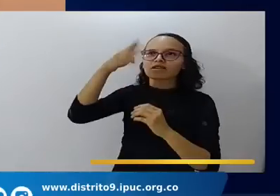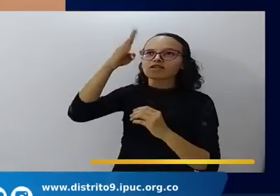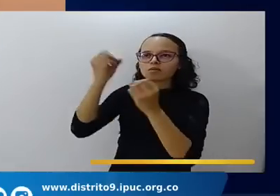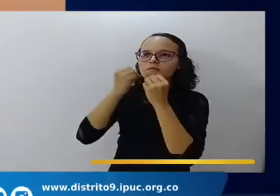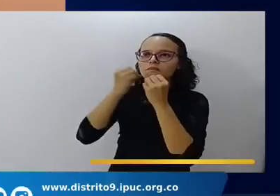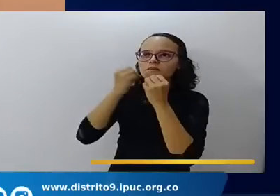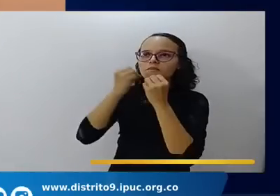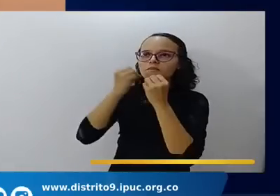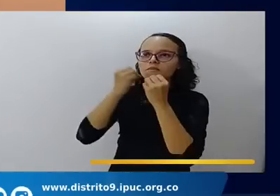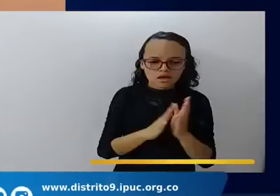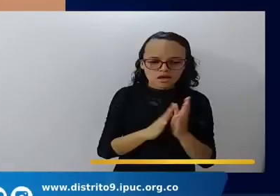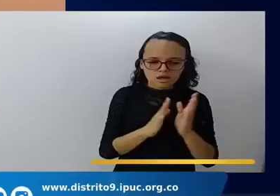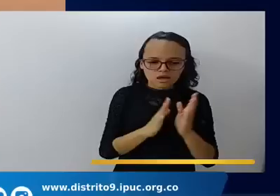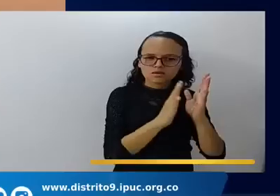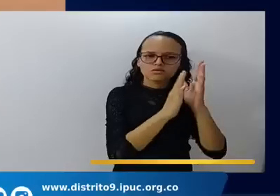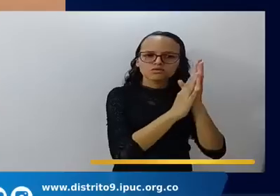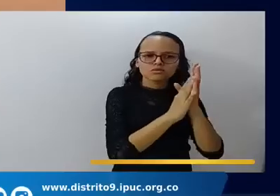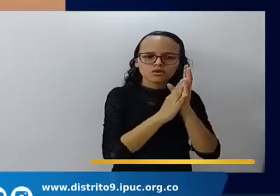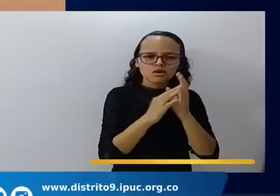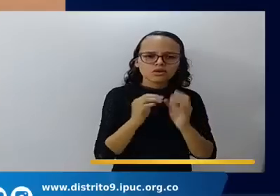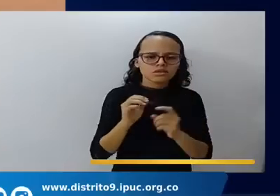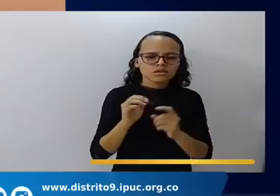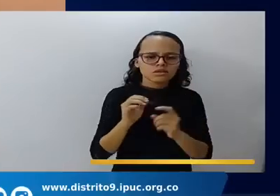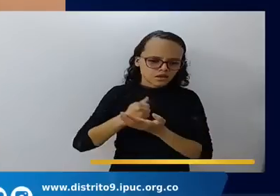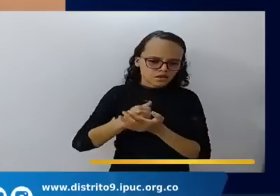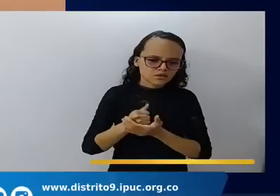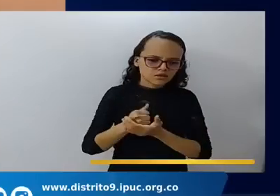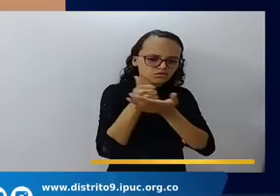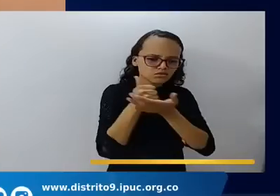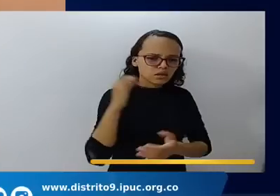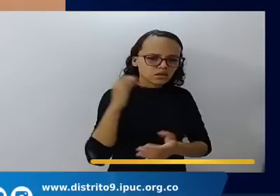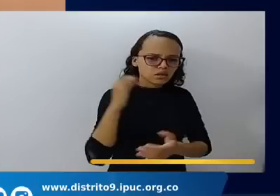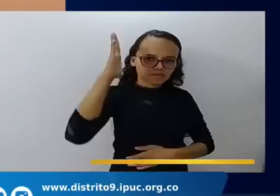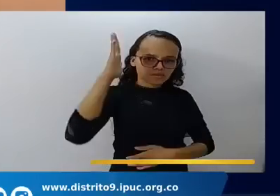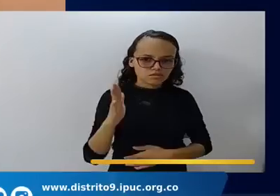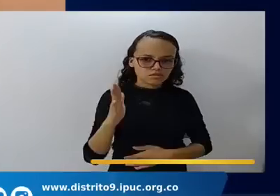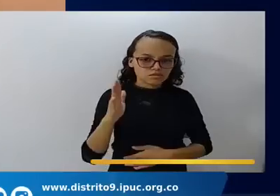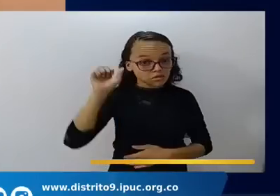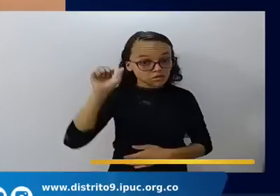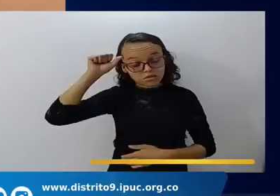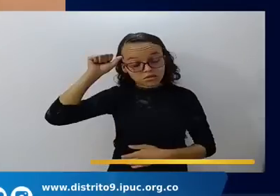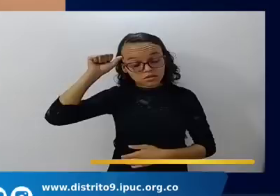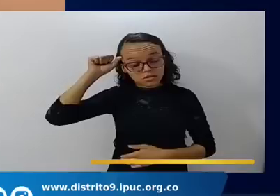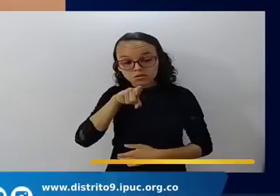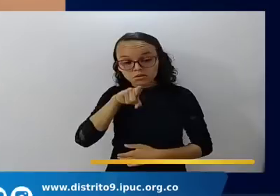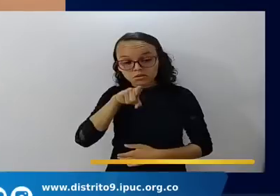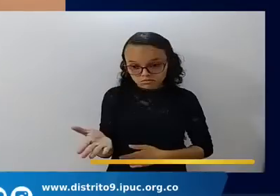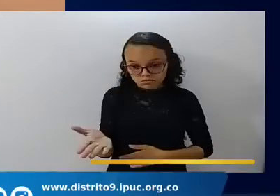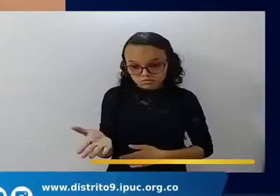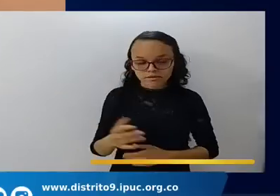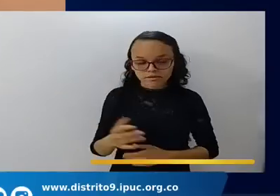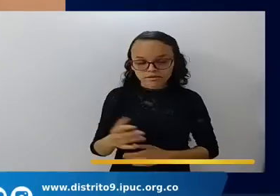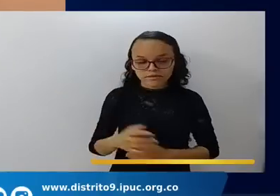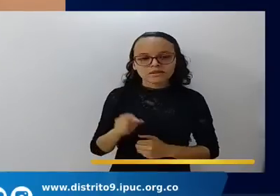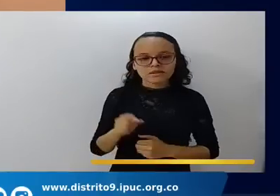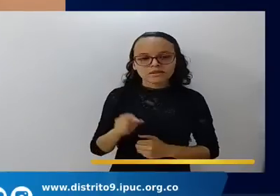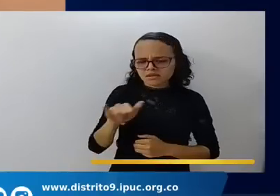respaldara al predicador. ¿Sí lo recuerdan? Y cuando hacíamos vigilias,